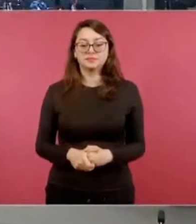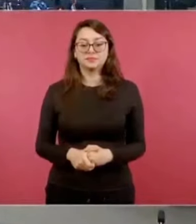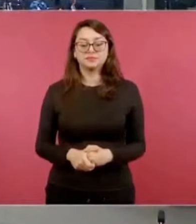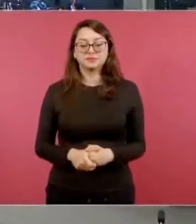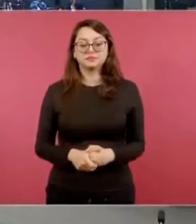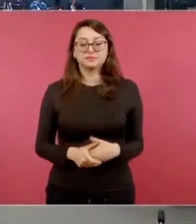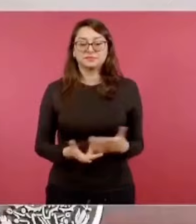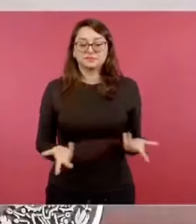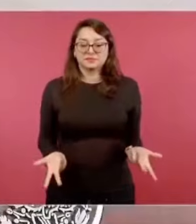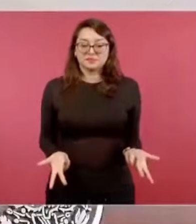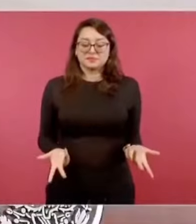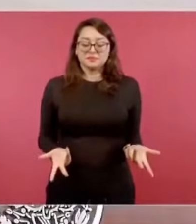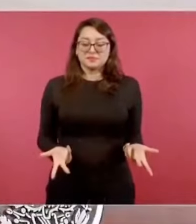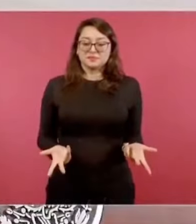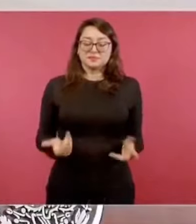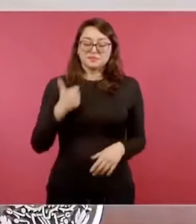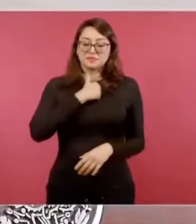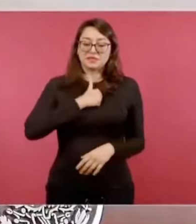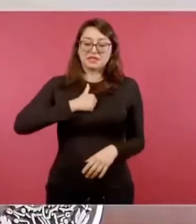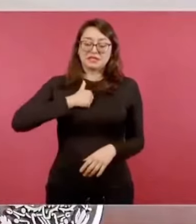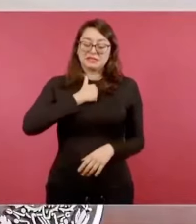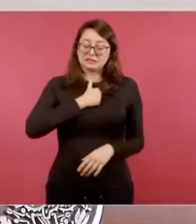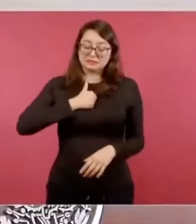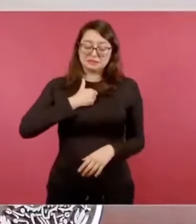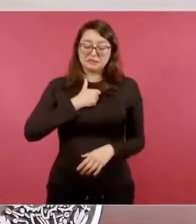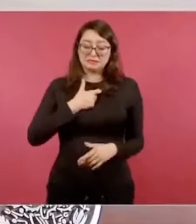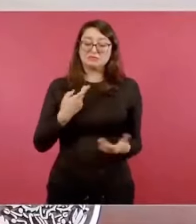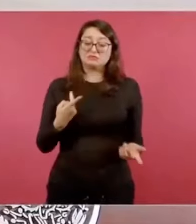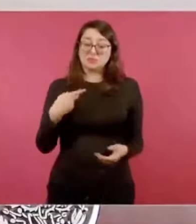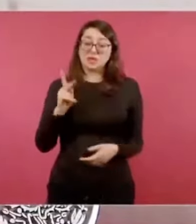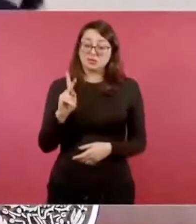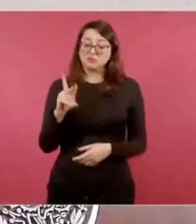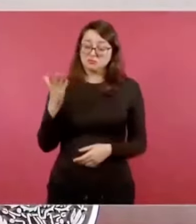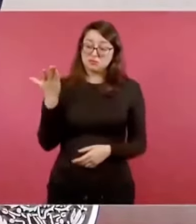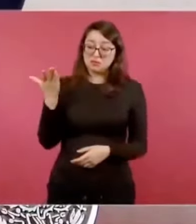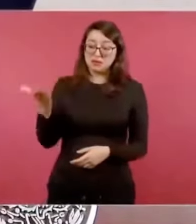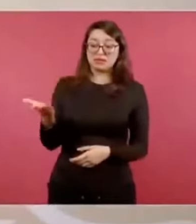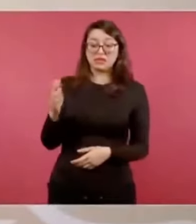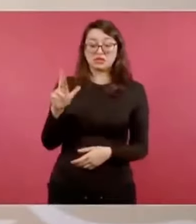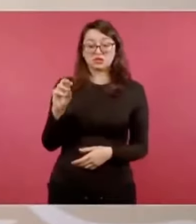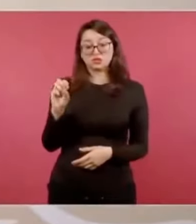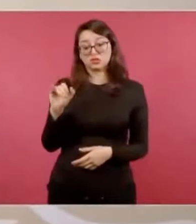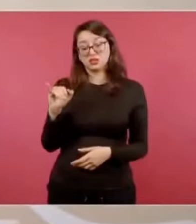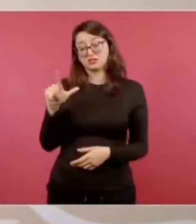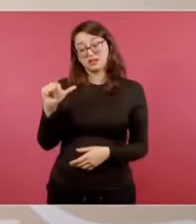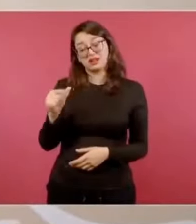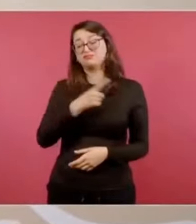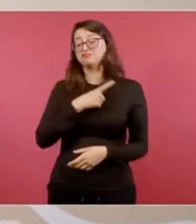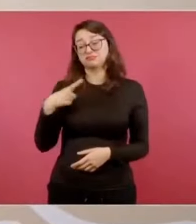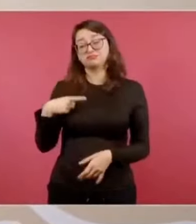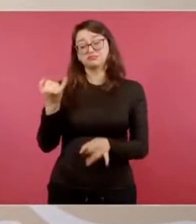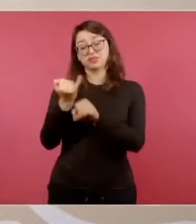lamentable, pero ya le pedí a Rosyala, hay que dar a conocer